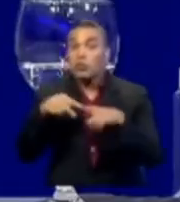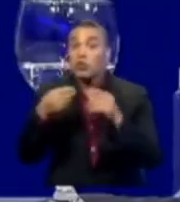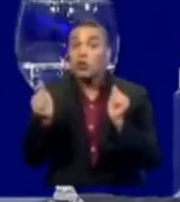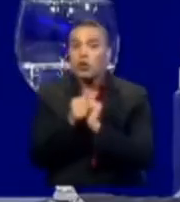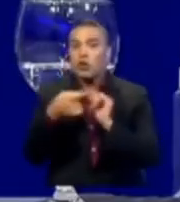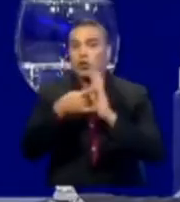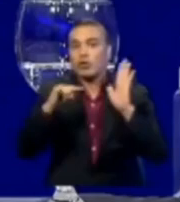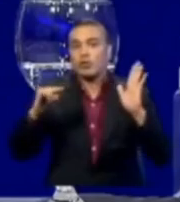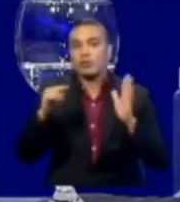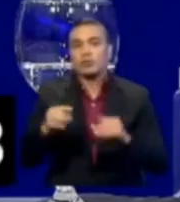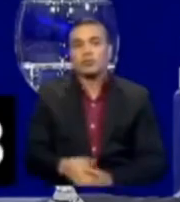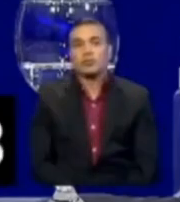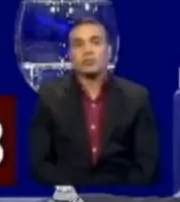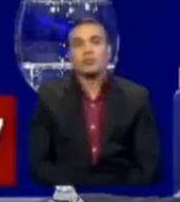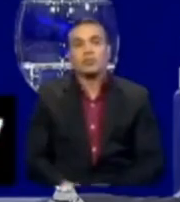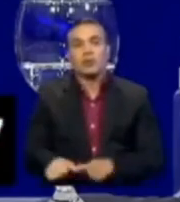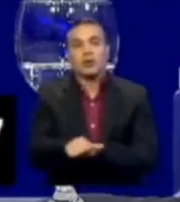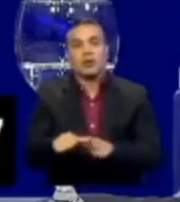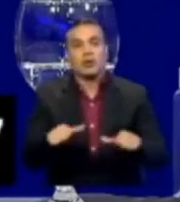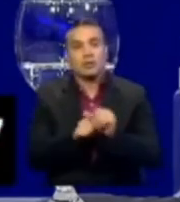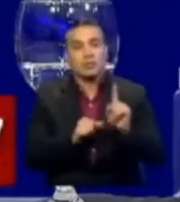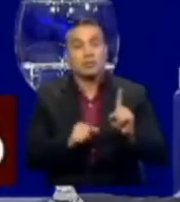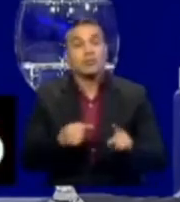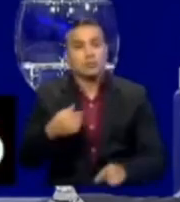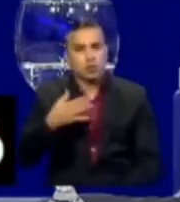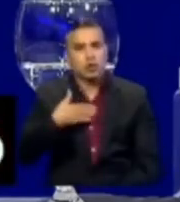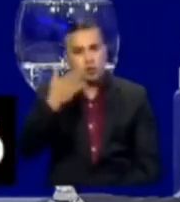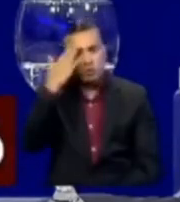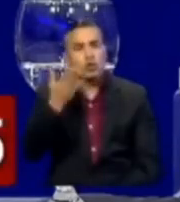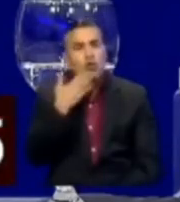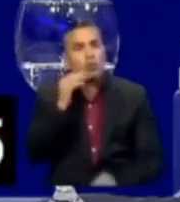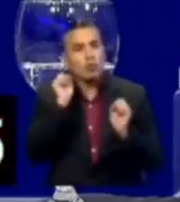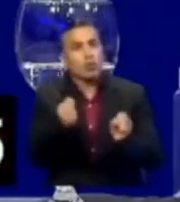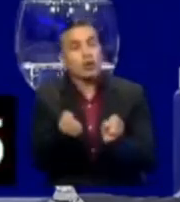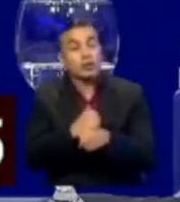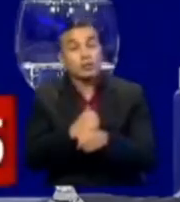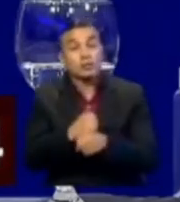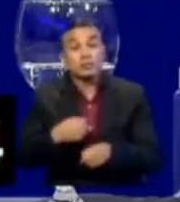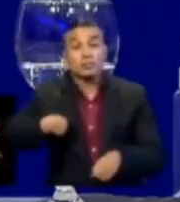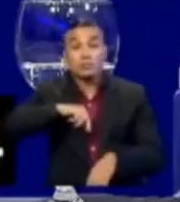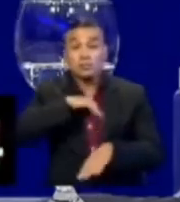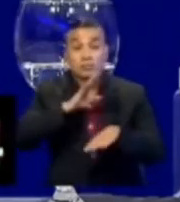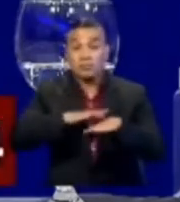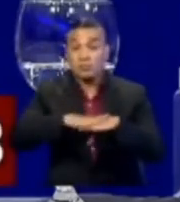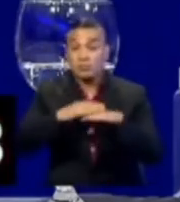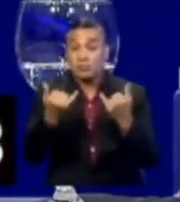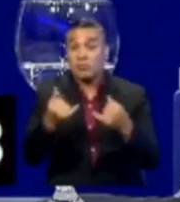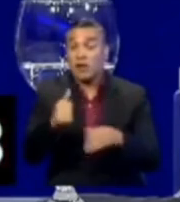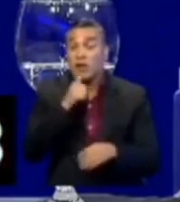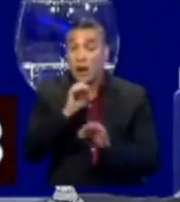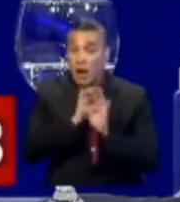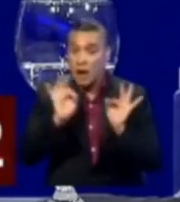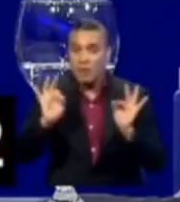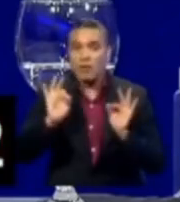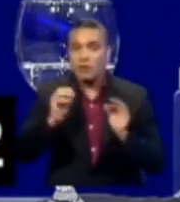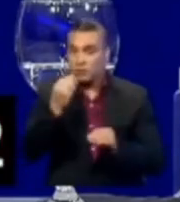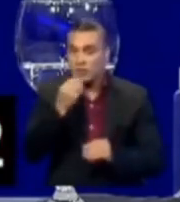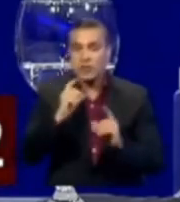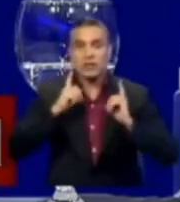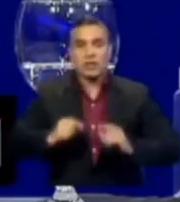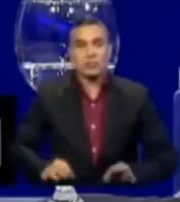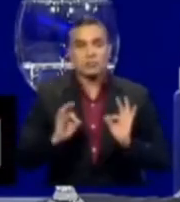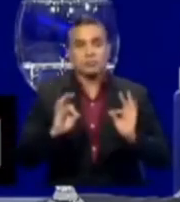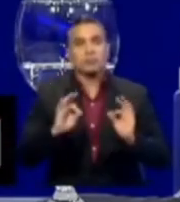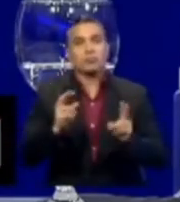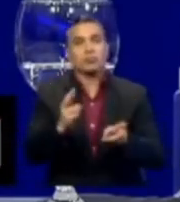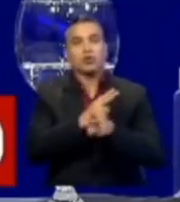y de los registros administrativos. Sabemos cómo hacerlo. Y convocamos a la gran cruzada. De agua potable, alimentación sana